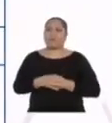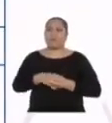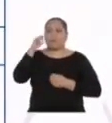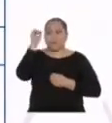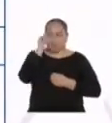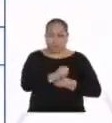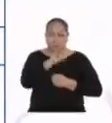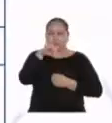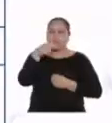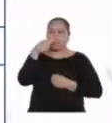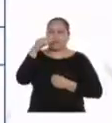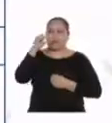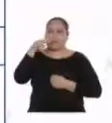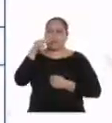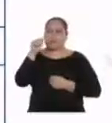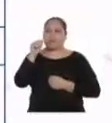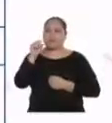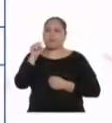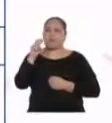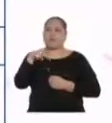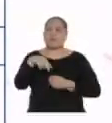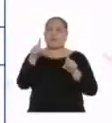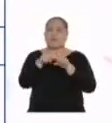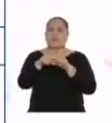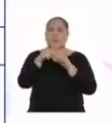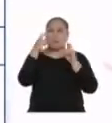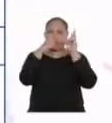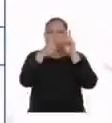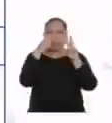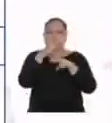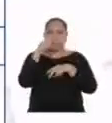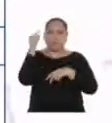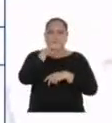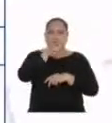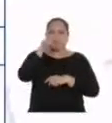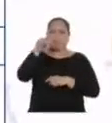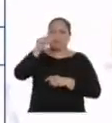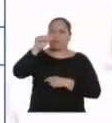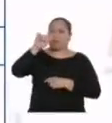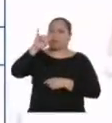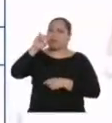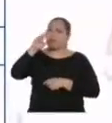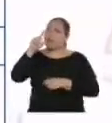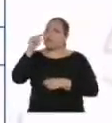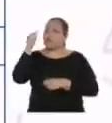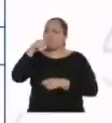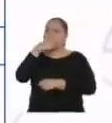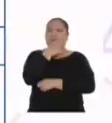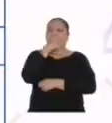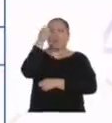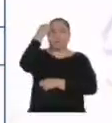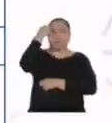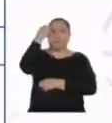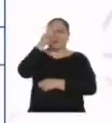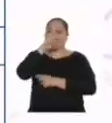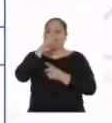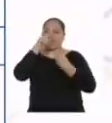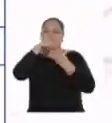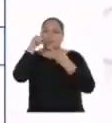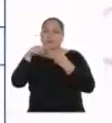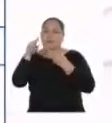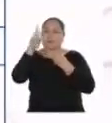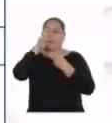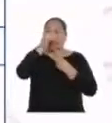Sí, Jonathan, y también vimos claramente en el caso de Zahid, cómo se tomó en cuenta los dos